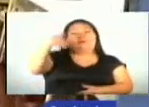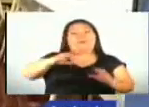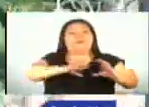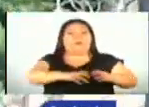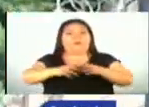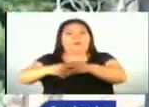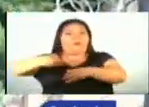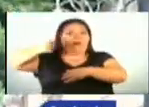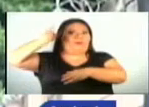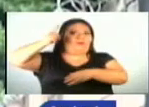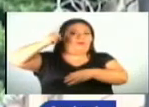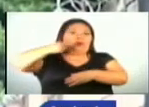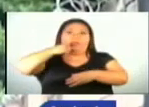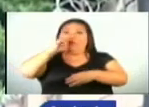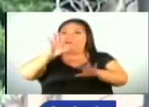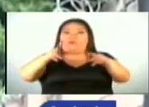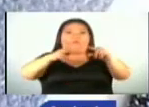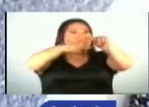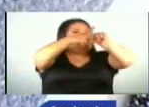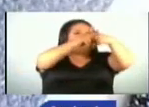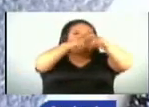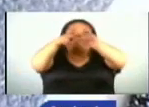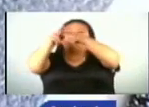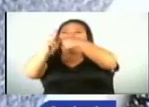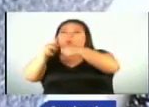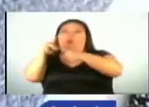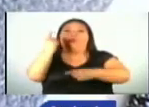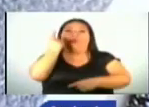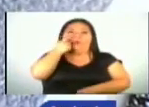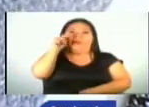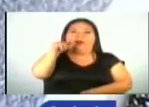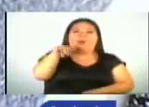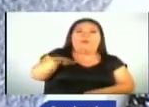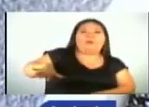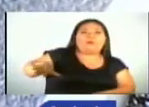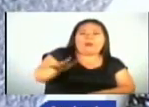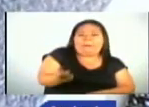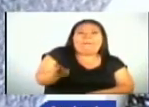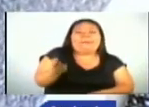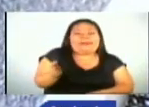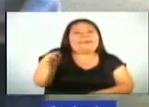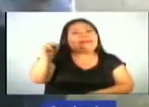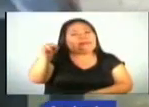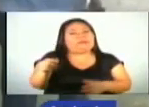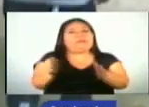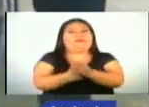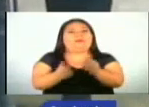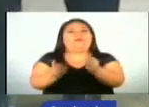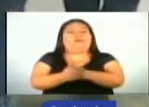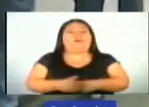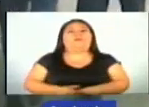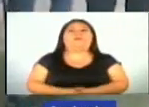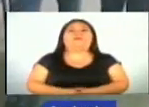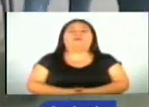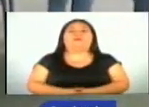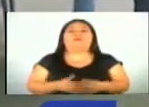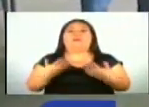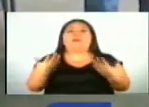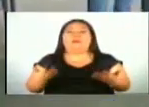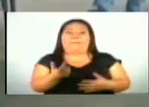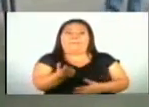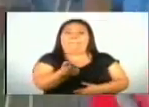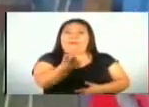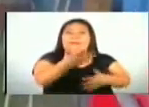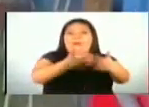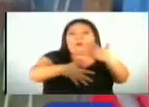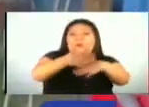docentes señalan que la falta de mantenimiento y la ubicación de estos centros de estudios son la causa de las afectaciones. Siendo las escuelas de la